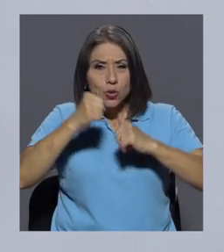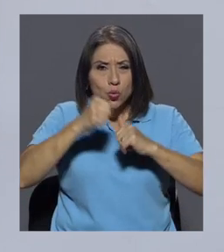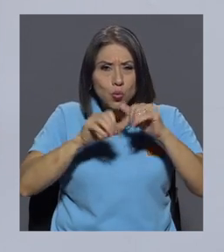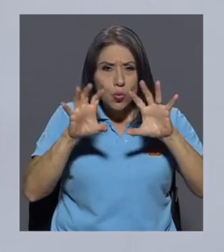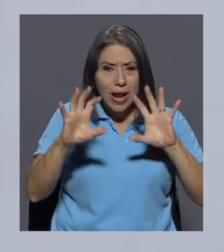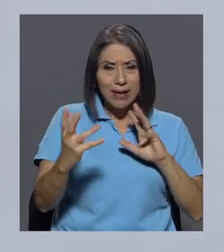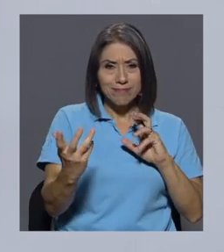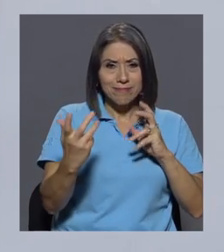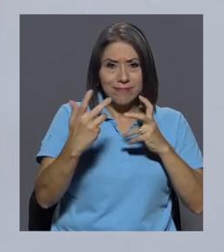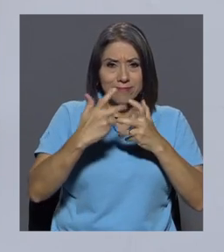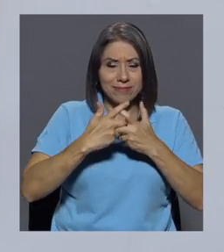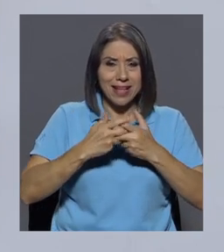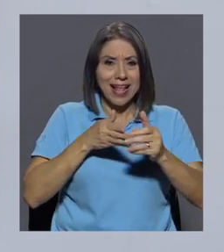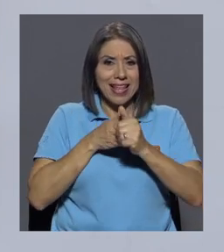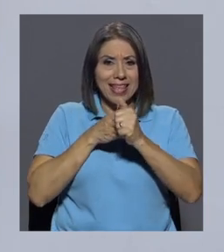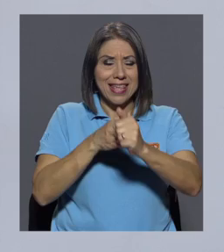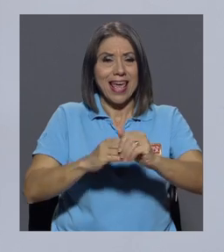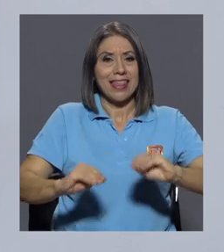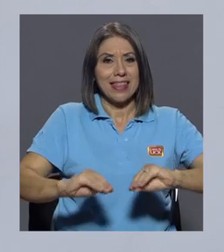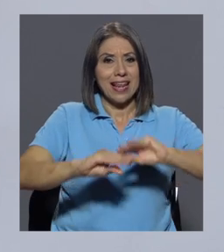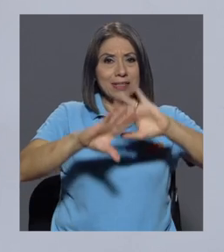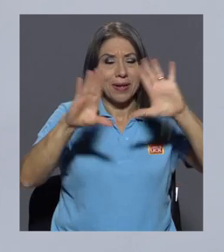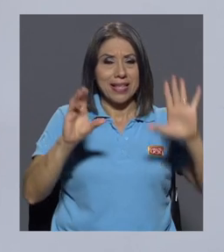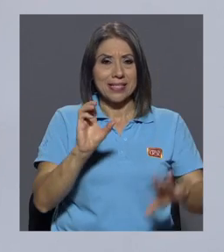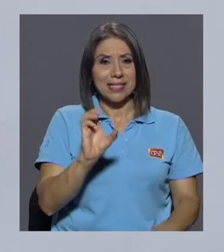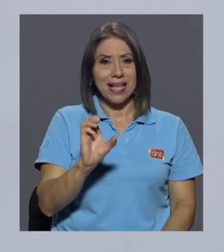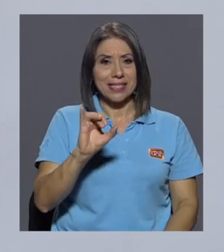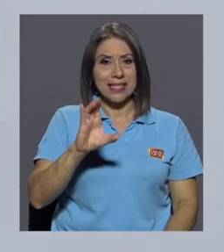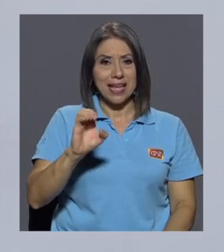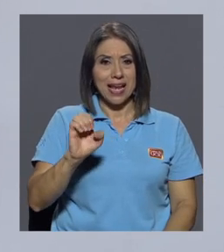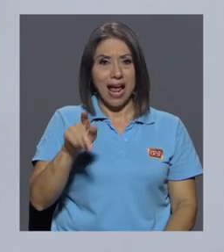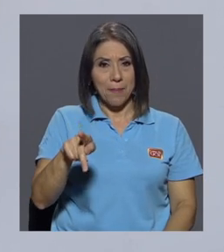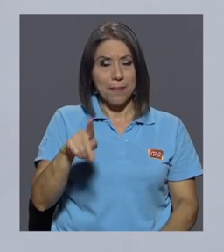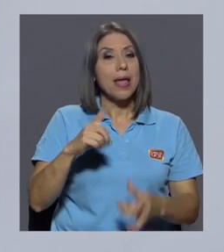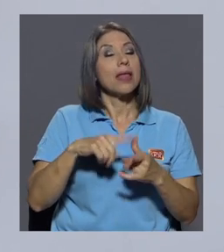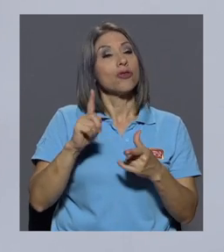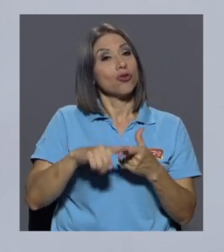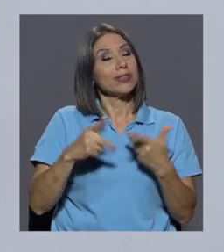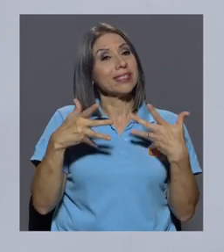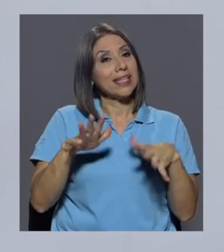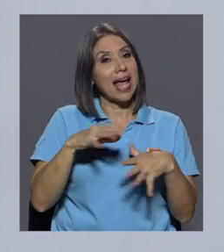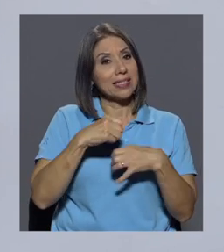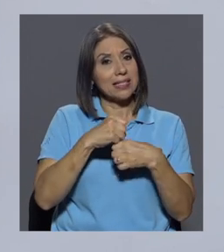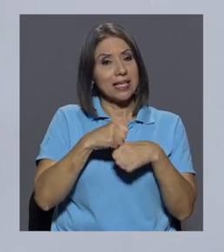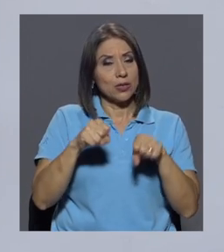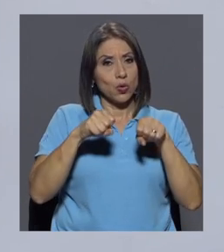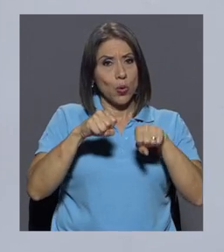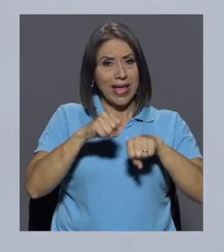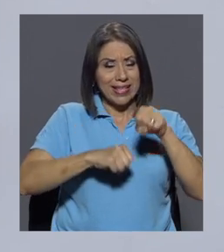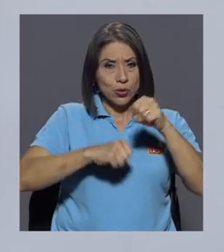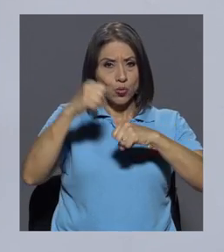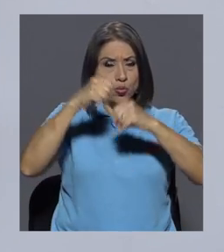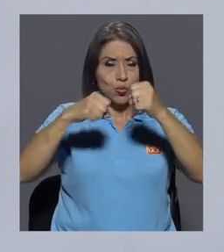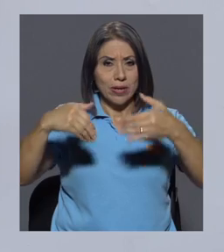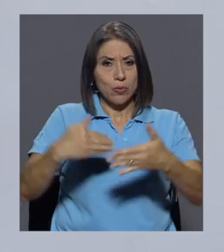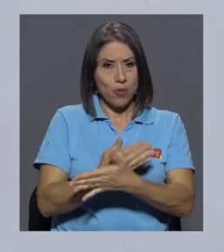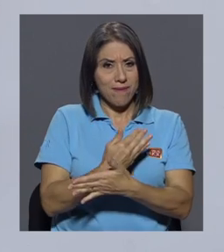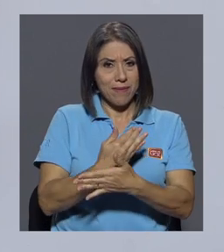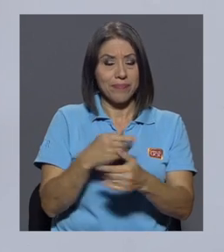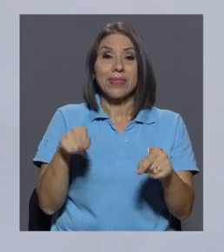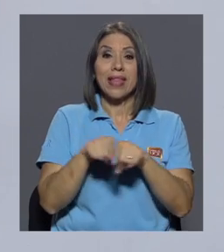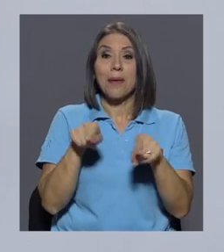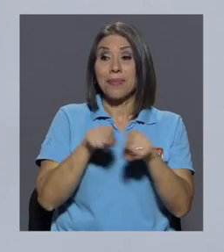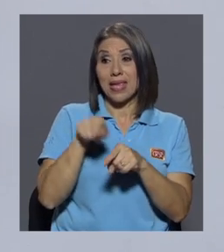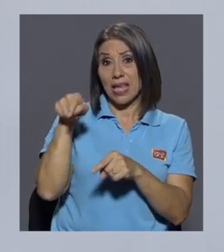transparencia que ha publicado el CICAP. Entonces, se hizo una estructuración nueva que también fue parte de un proyecto, digamos, de las